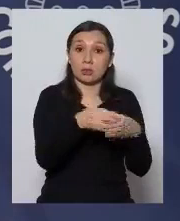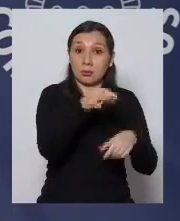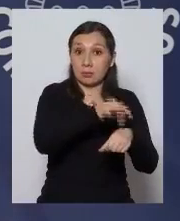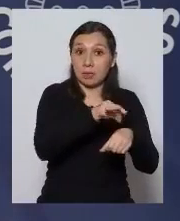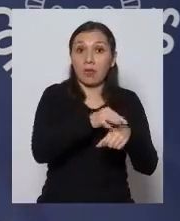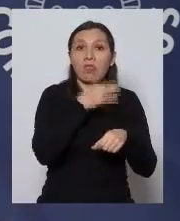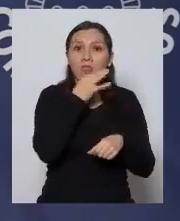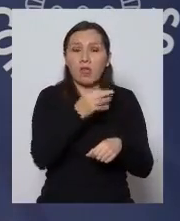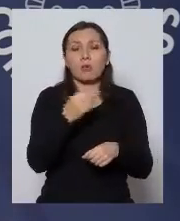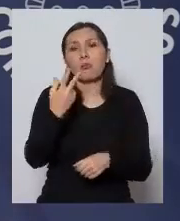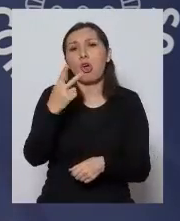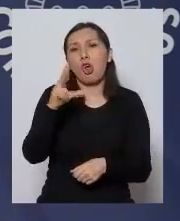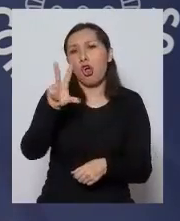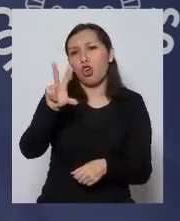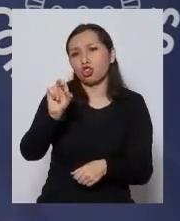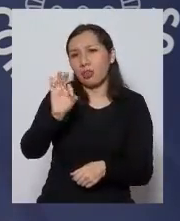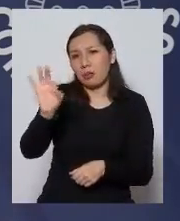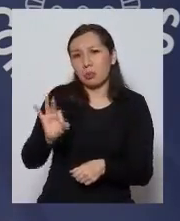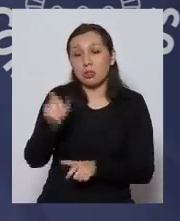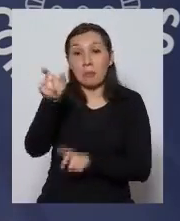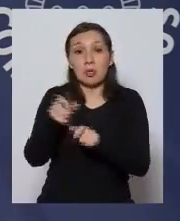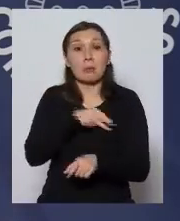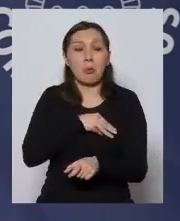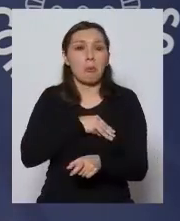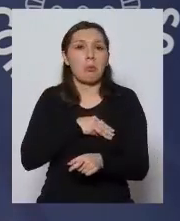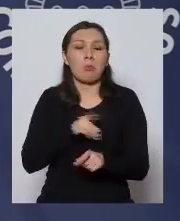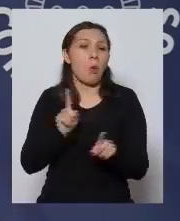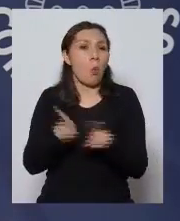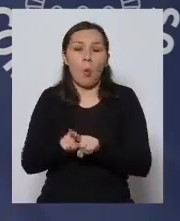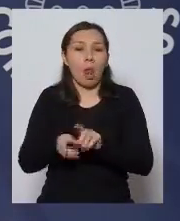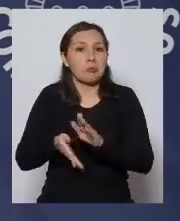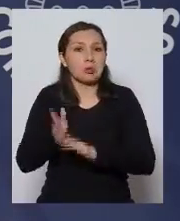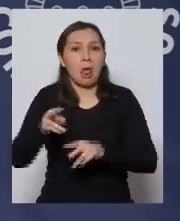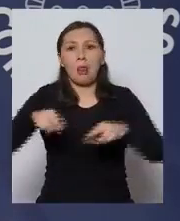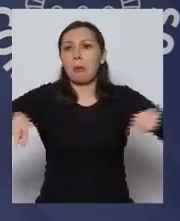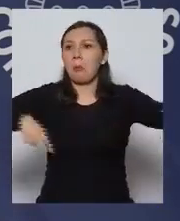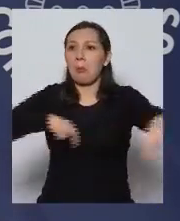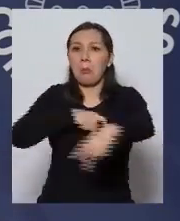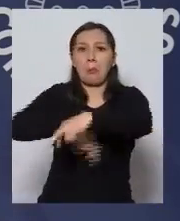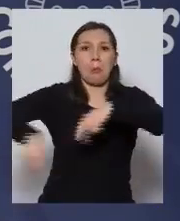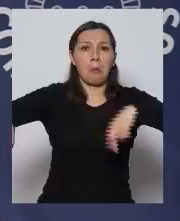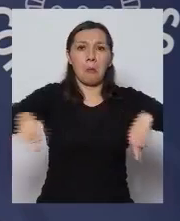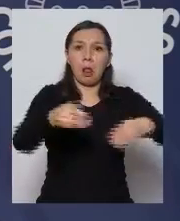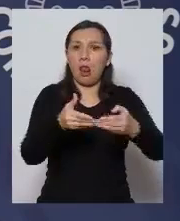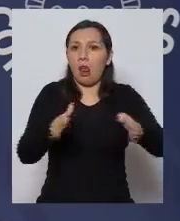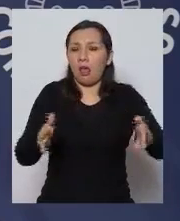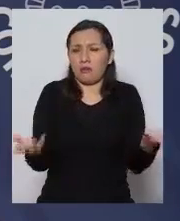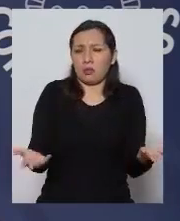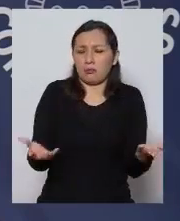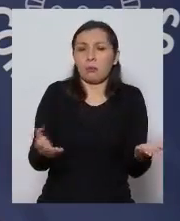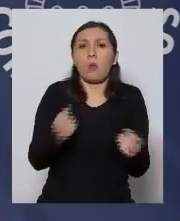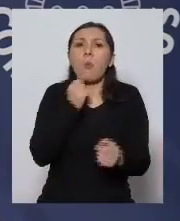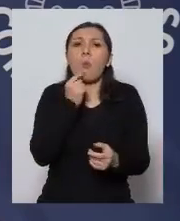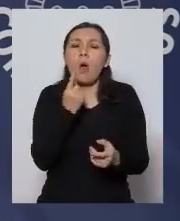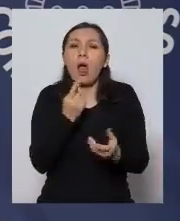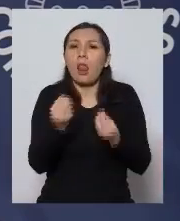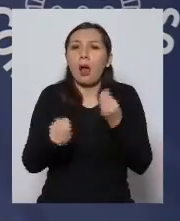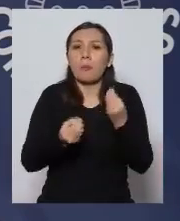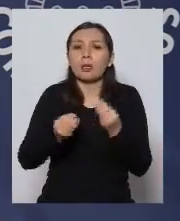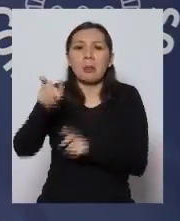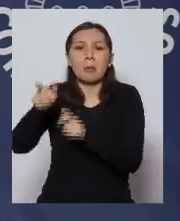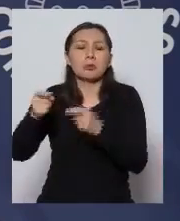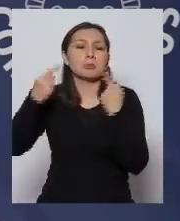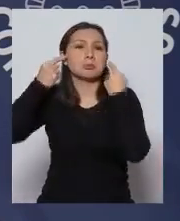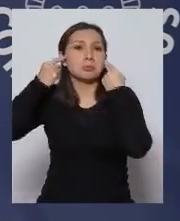% de la población de la región metropolitana la que sigue moviéndose libremente y quería preguntarle a qué atribuyen también este